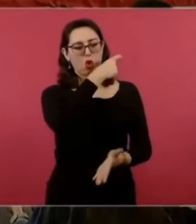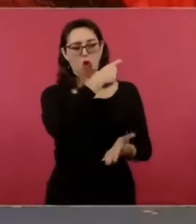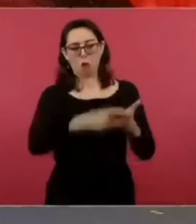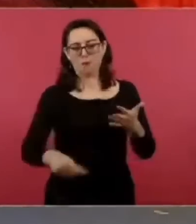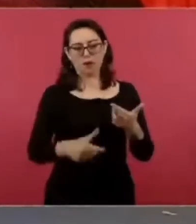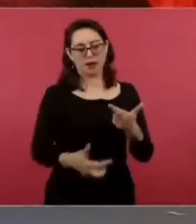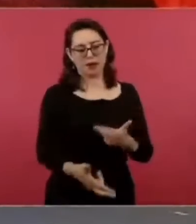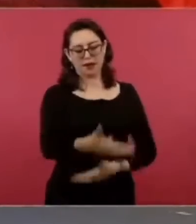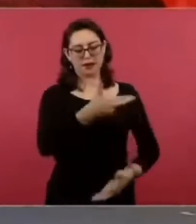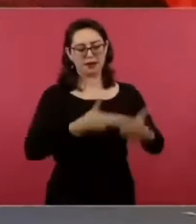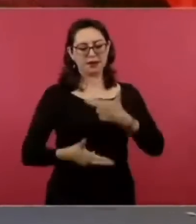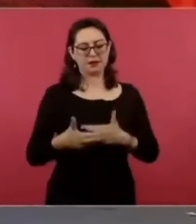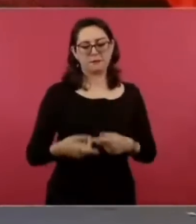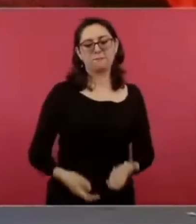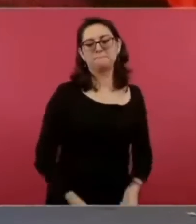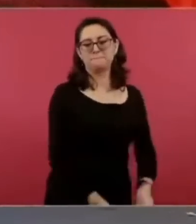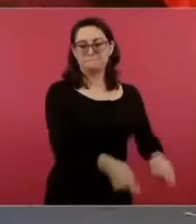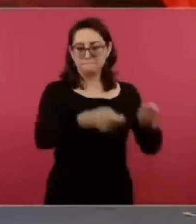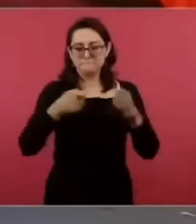al año